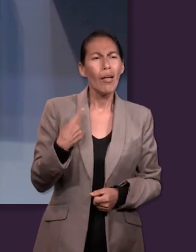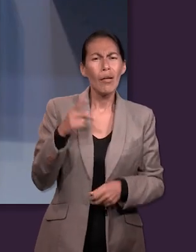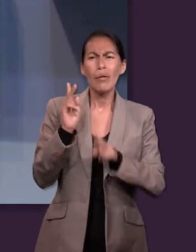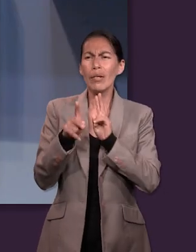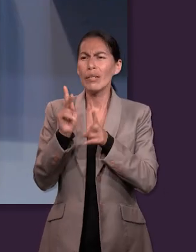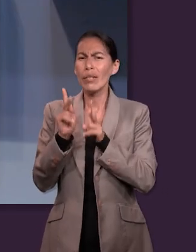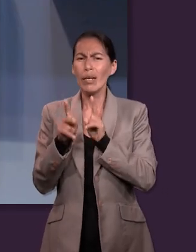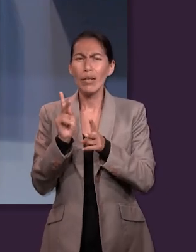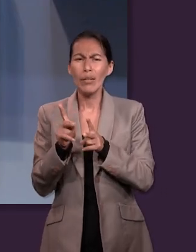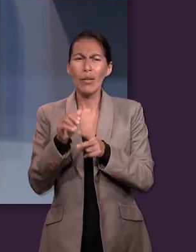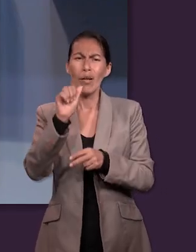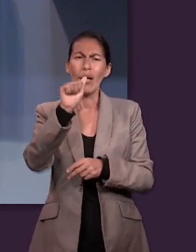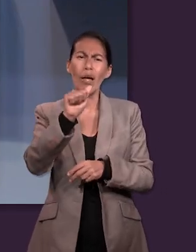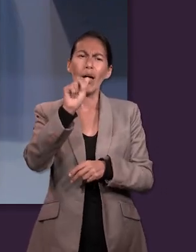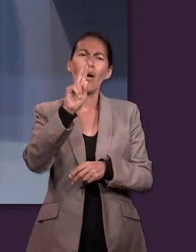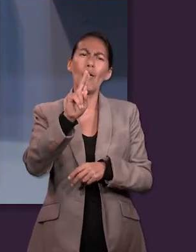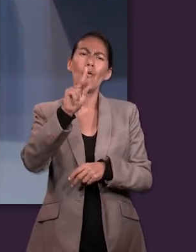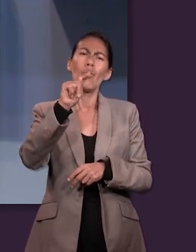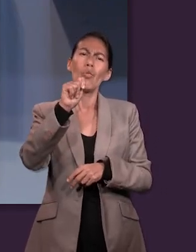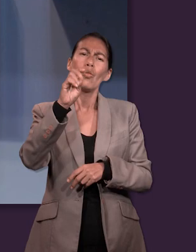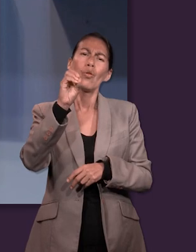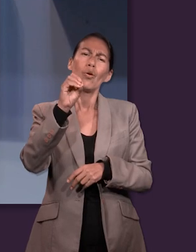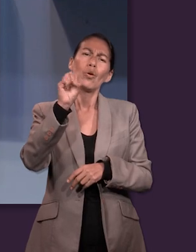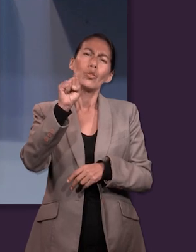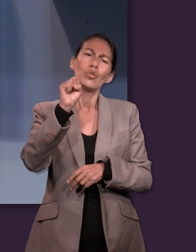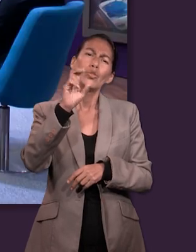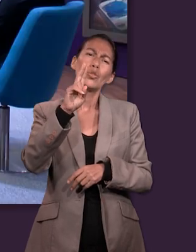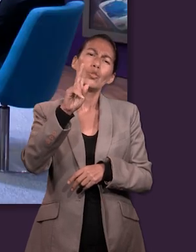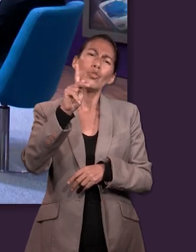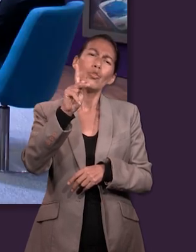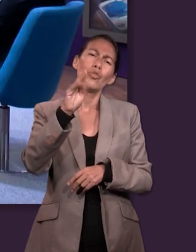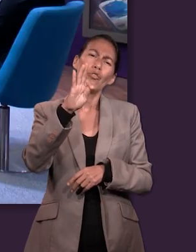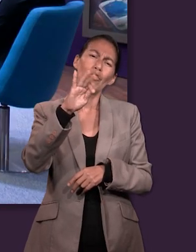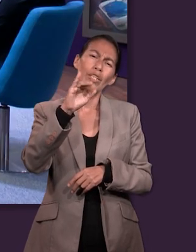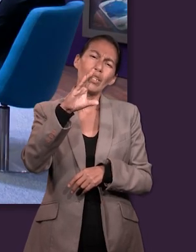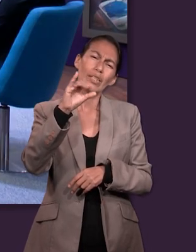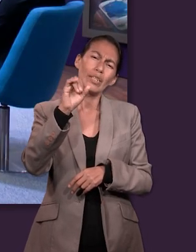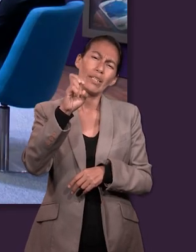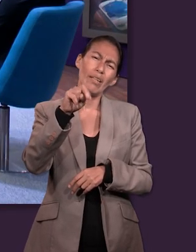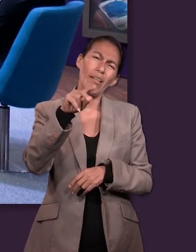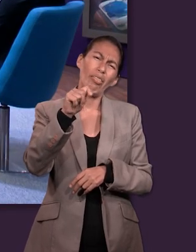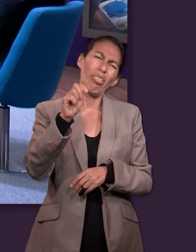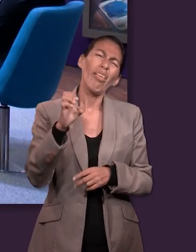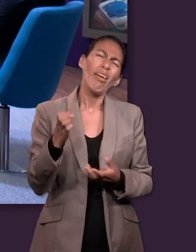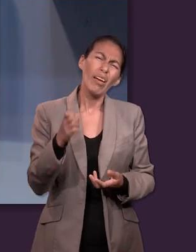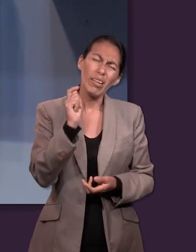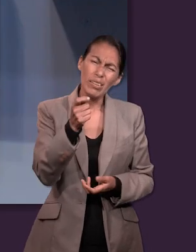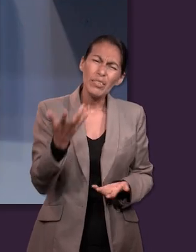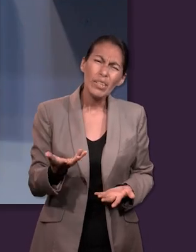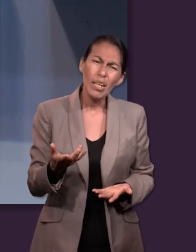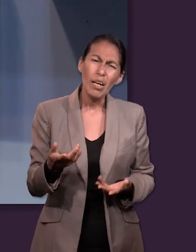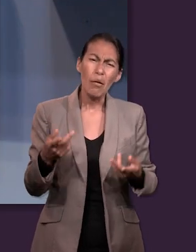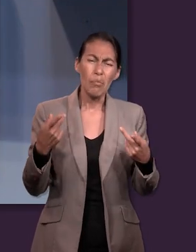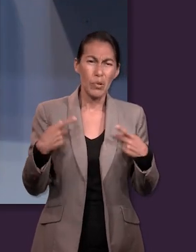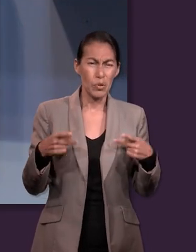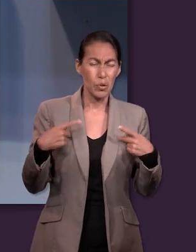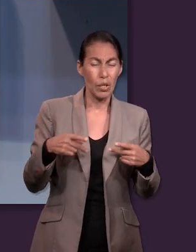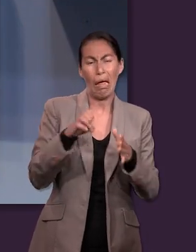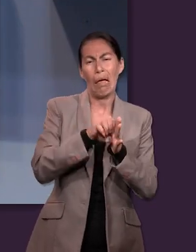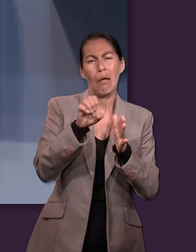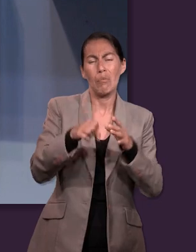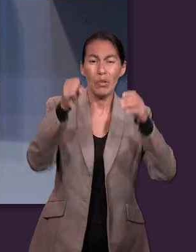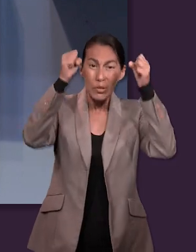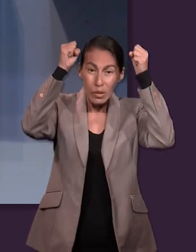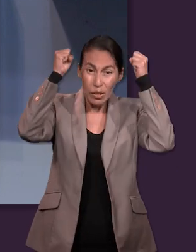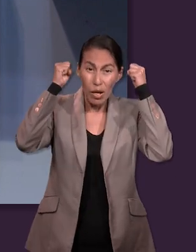autosuficiencia. ¿Qué significa ser autosuficiente? La Biblia nos expresa varios ejemplos de personas que fueron autosuficientes